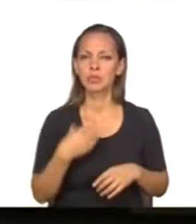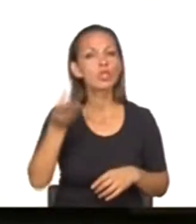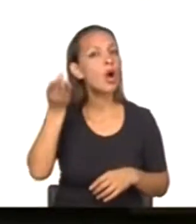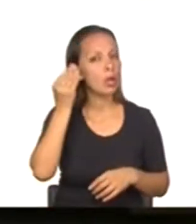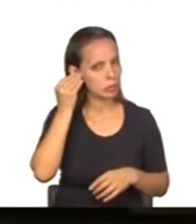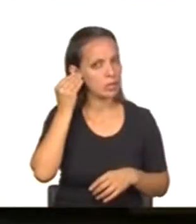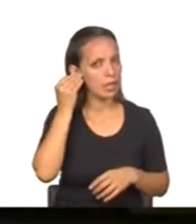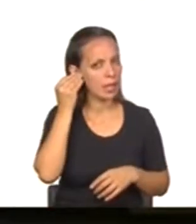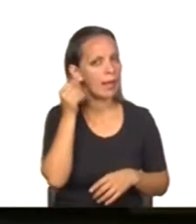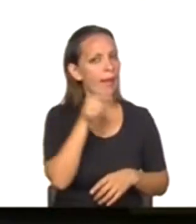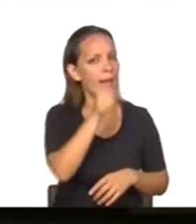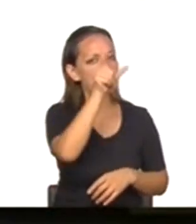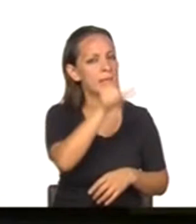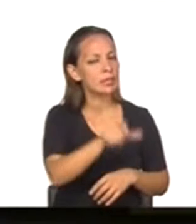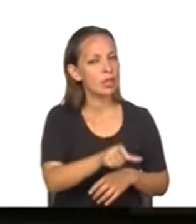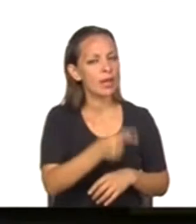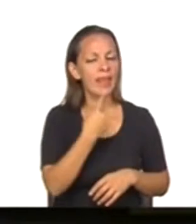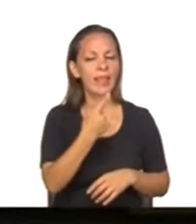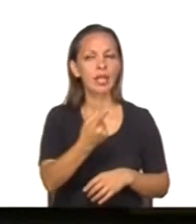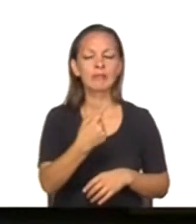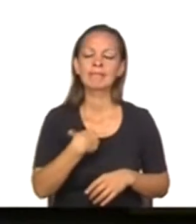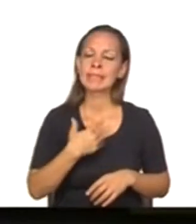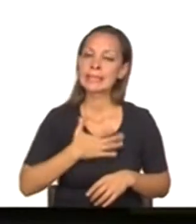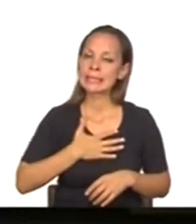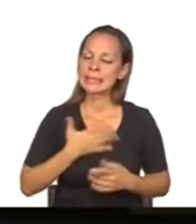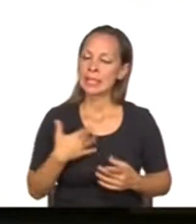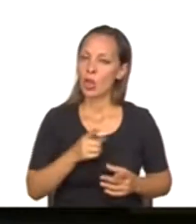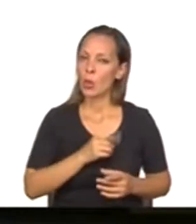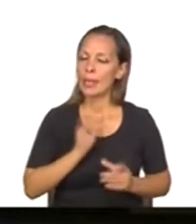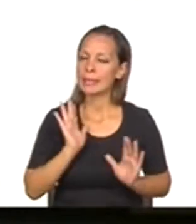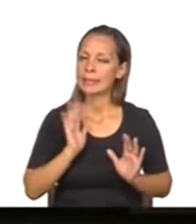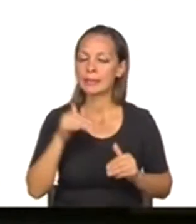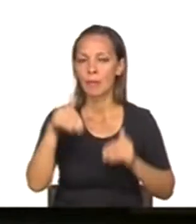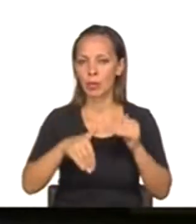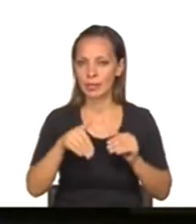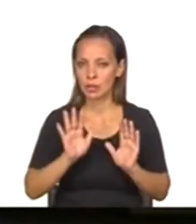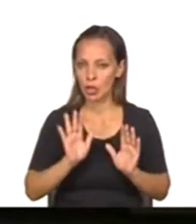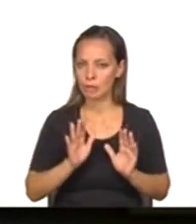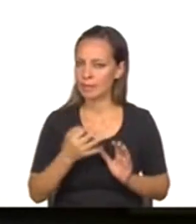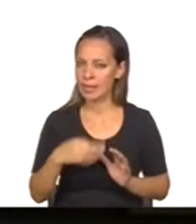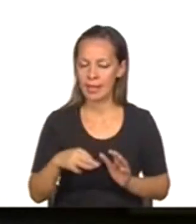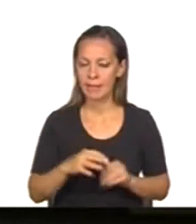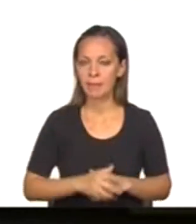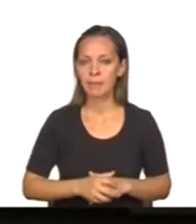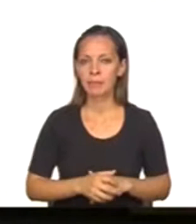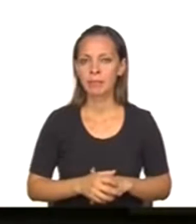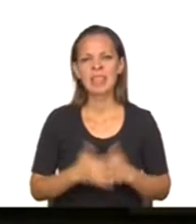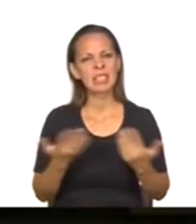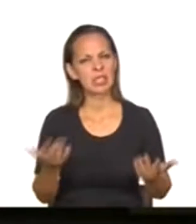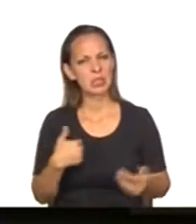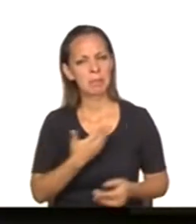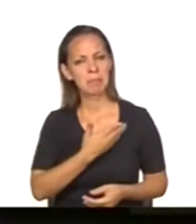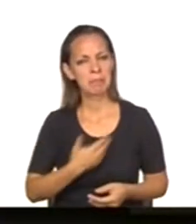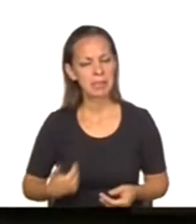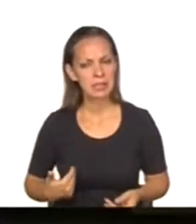responsabilidad de votar. Señor presidente, voy a tener la